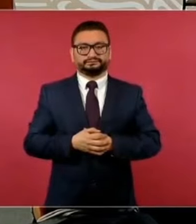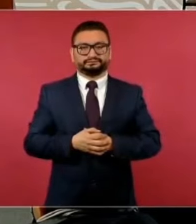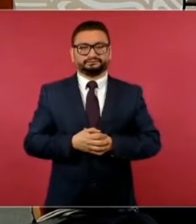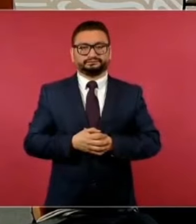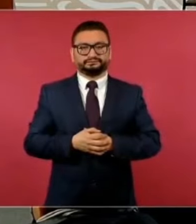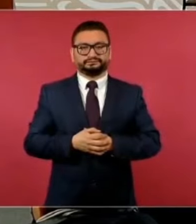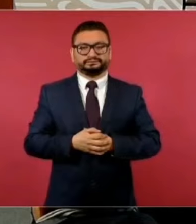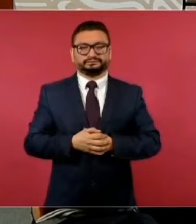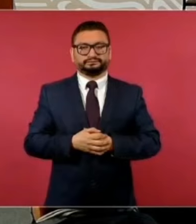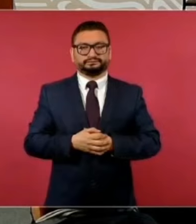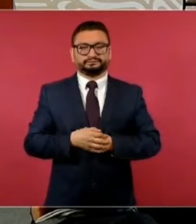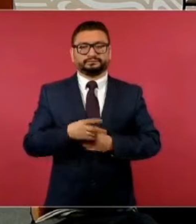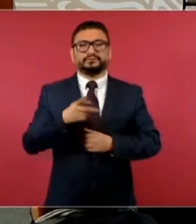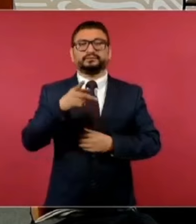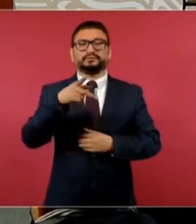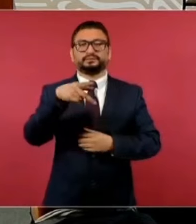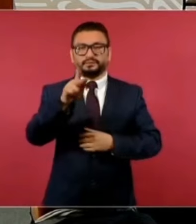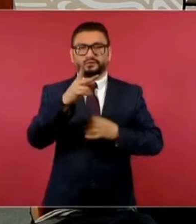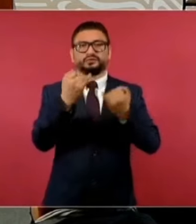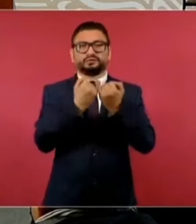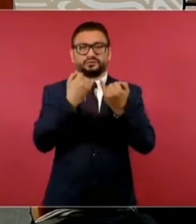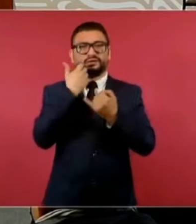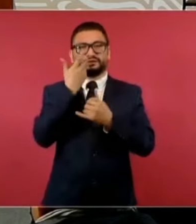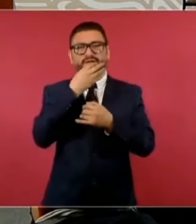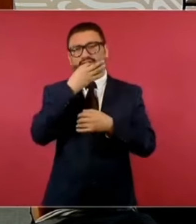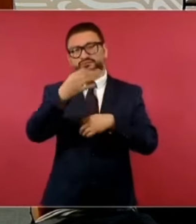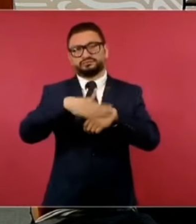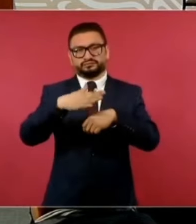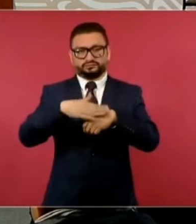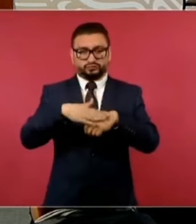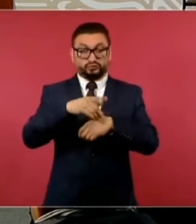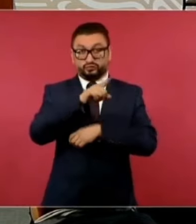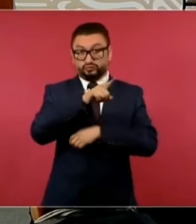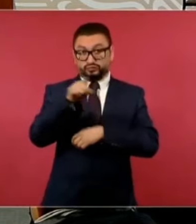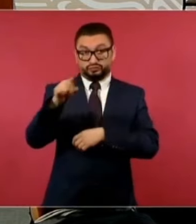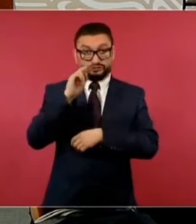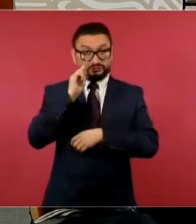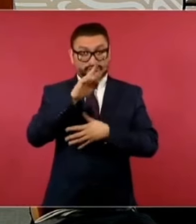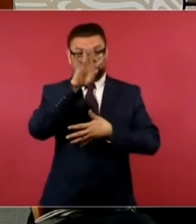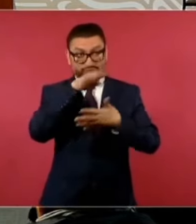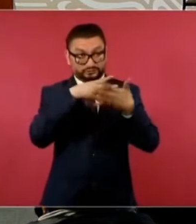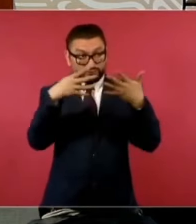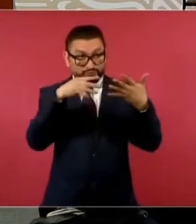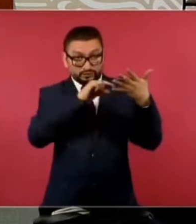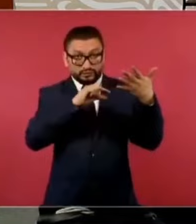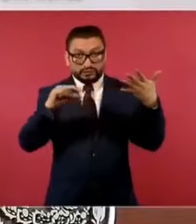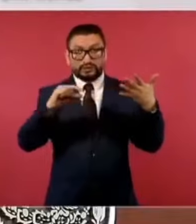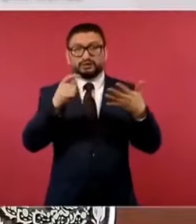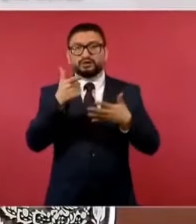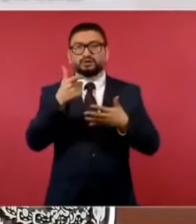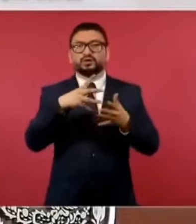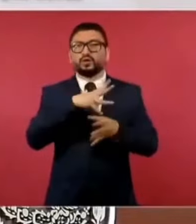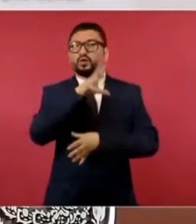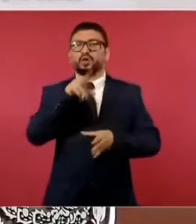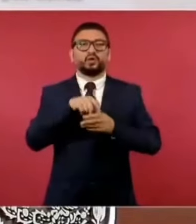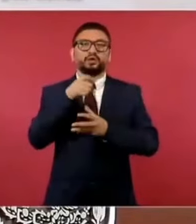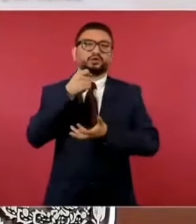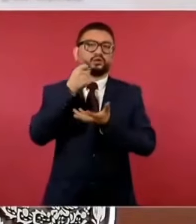Pero además quiero hacer una observación. Si ustedes ven ahí el total de lo que han recibido,